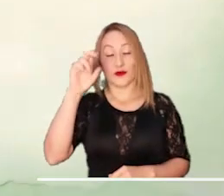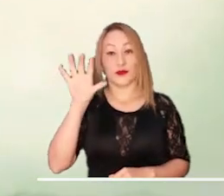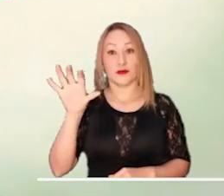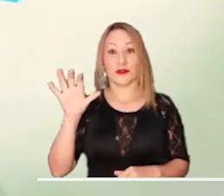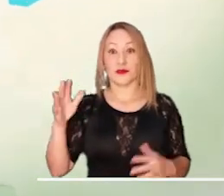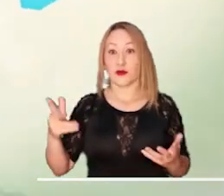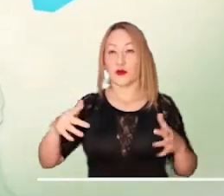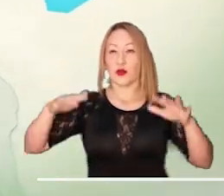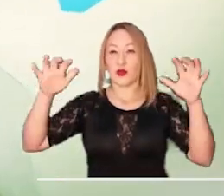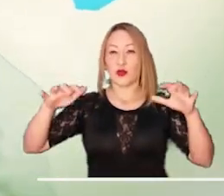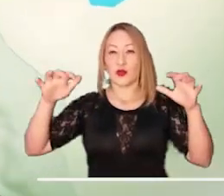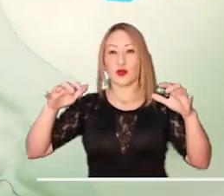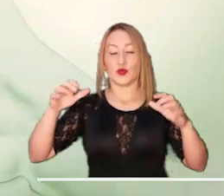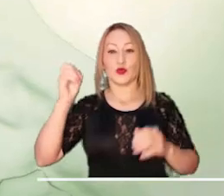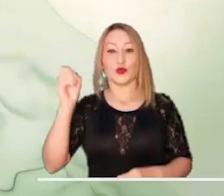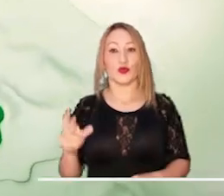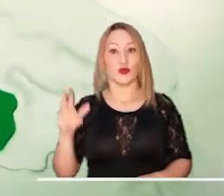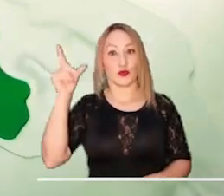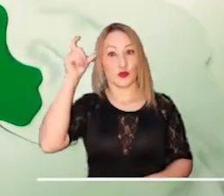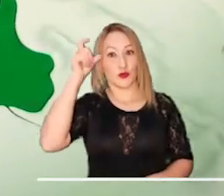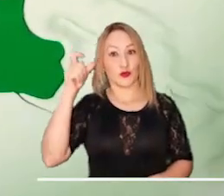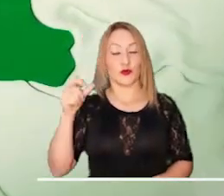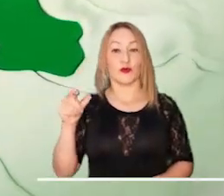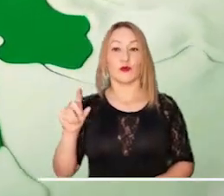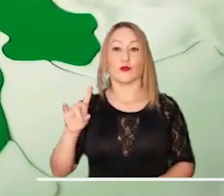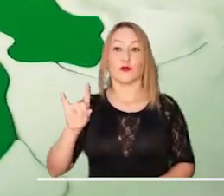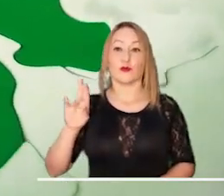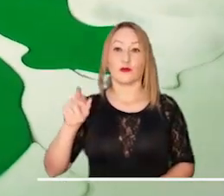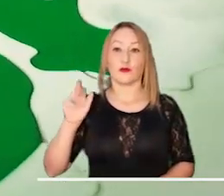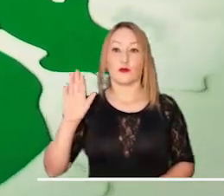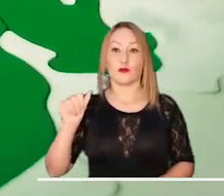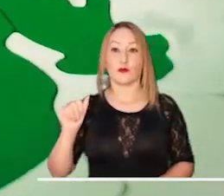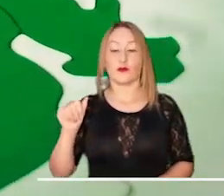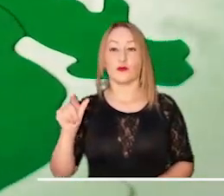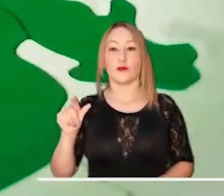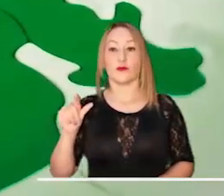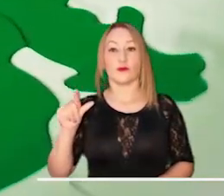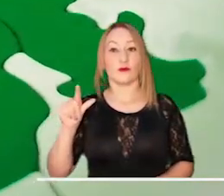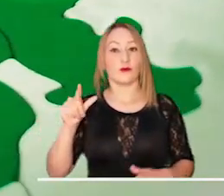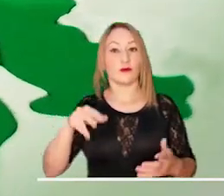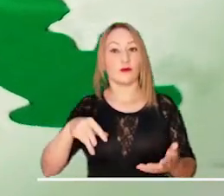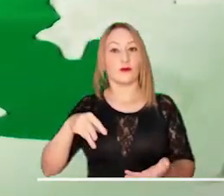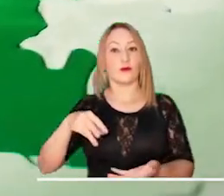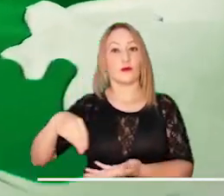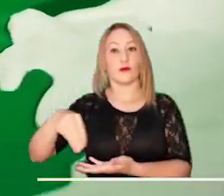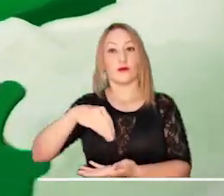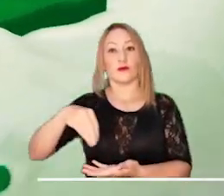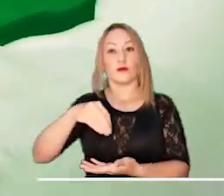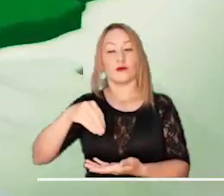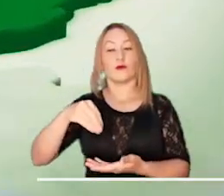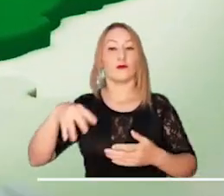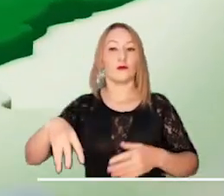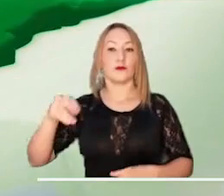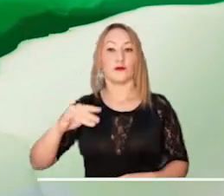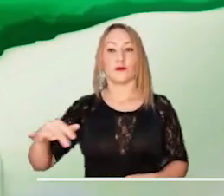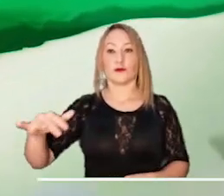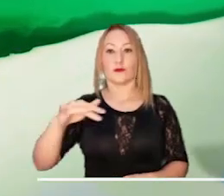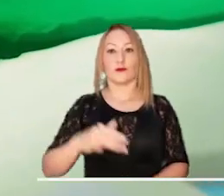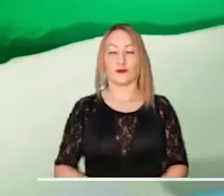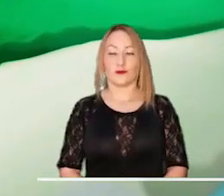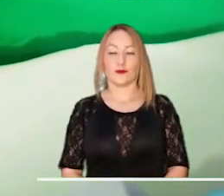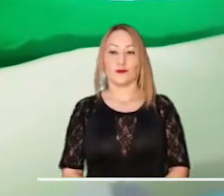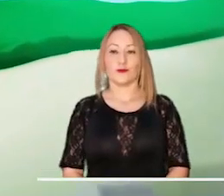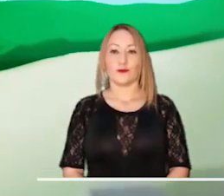Empezamos nuestro viaje por el norte del país, que promete lluvias en el sur de Córdoba, Golfo de Urabá, Norte de Atlántico y sectores de